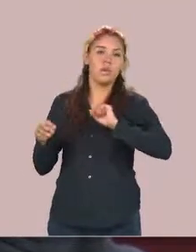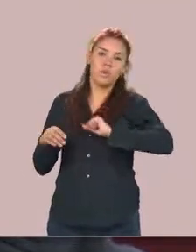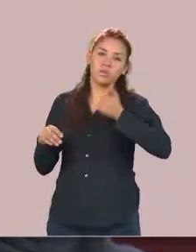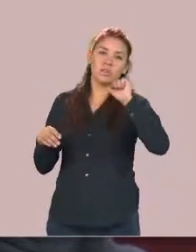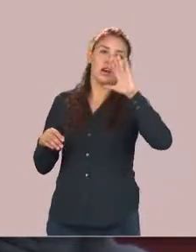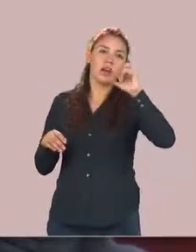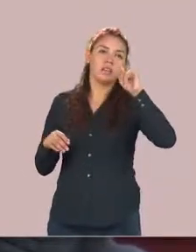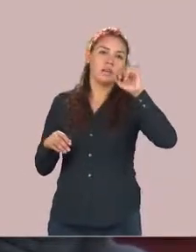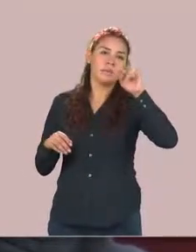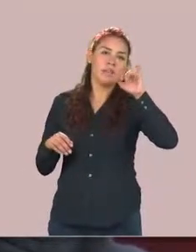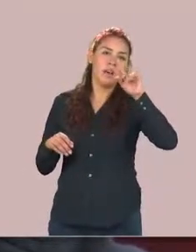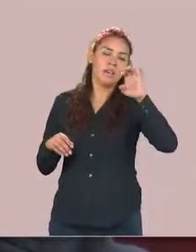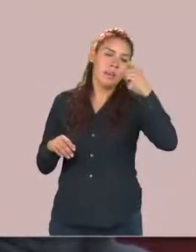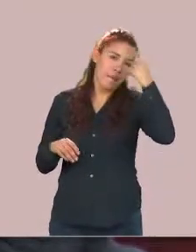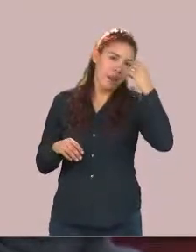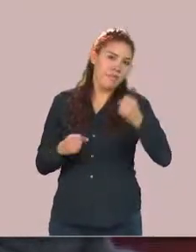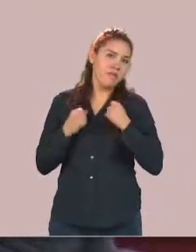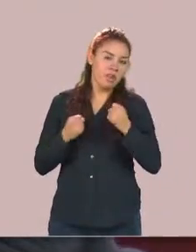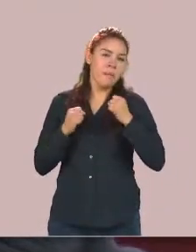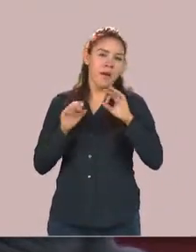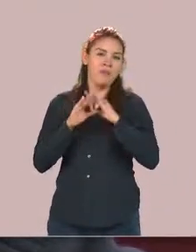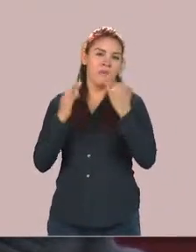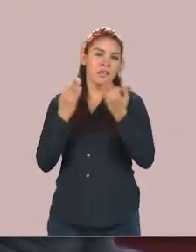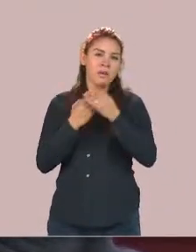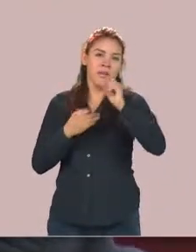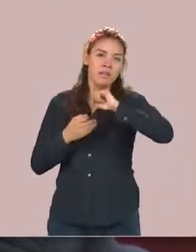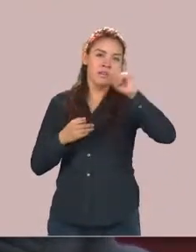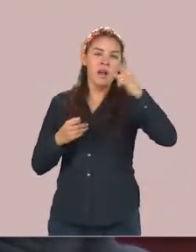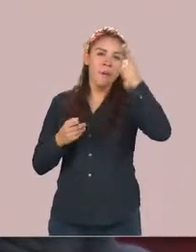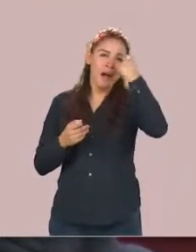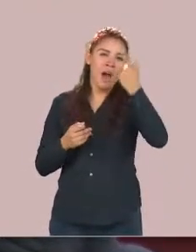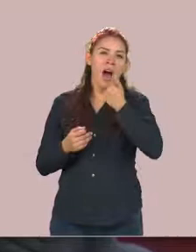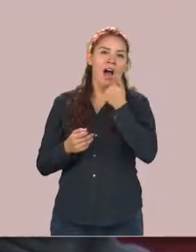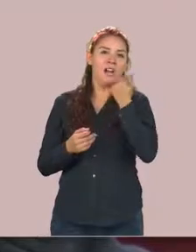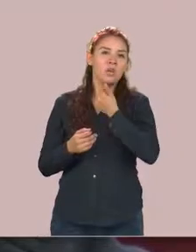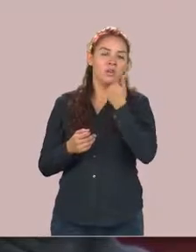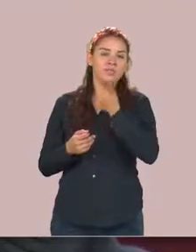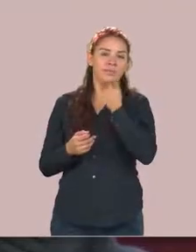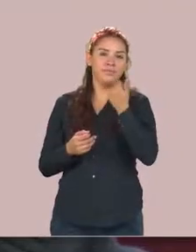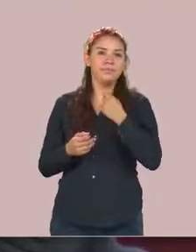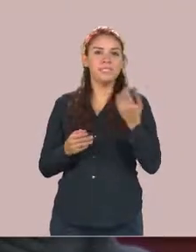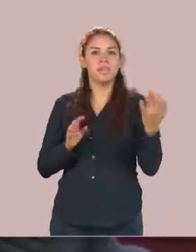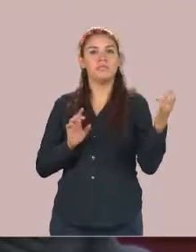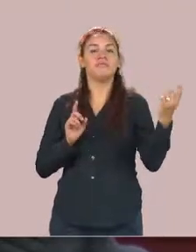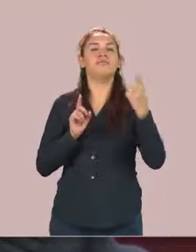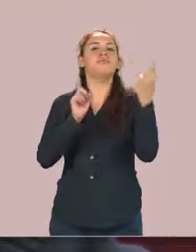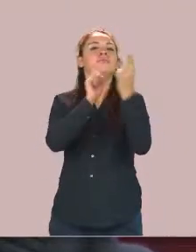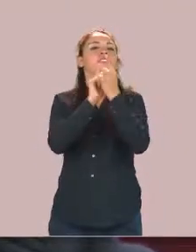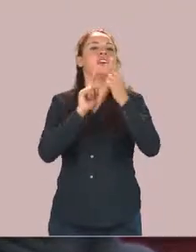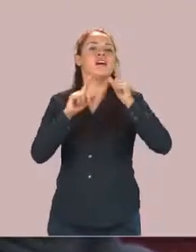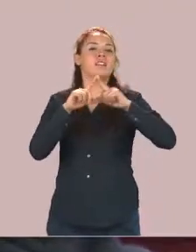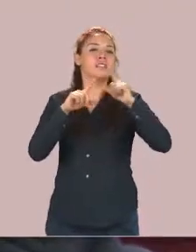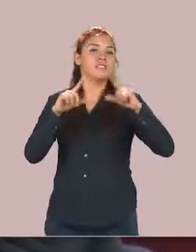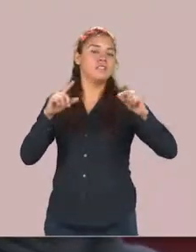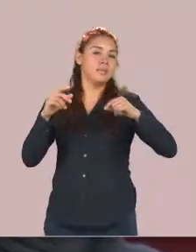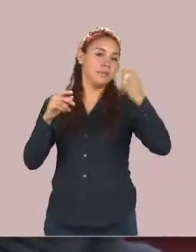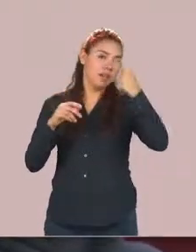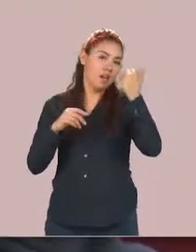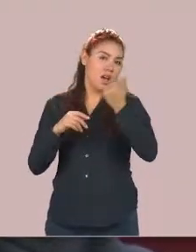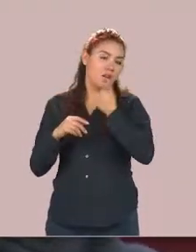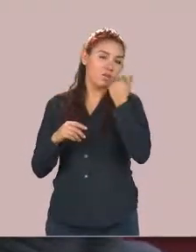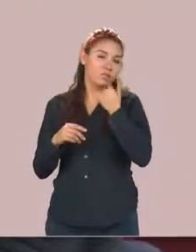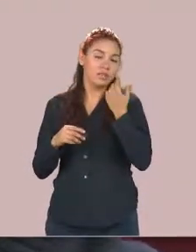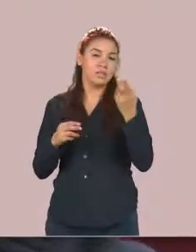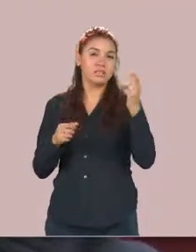la formación profesional de los estudiantes el encuentro nacional de estudiantes de licenciatura en historia tanto a nivel